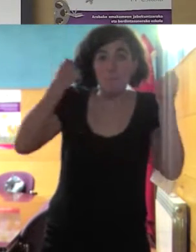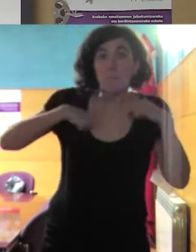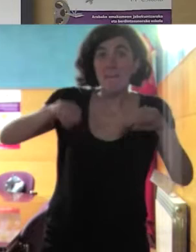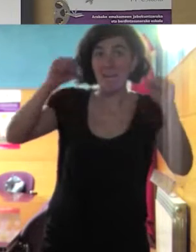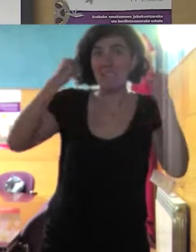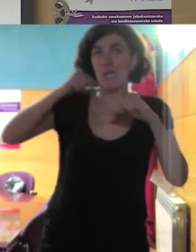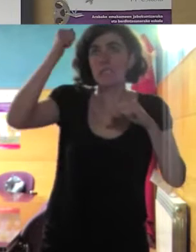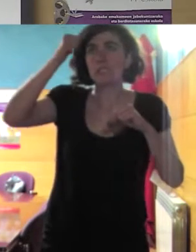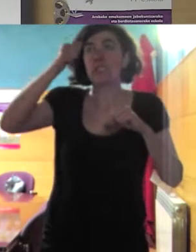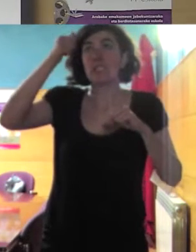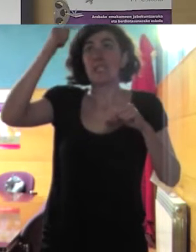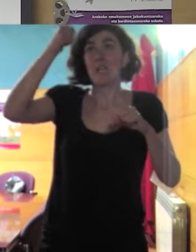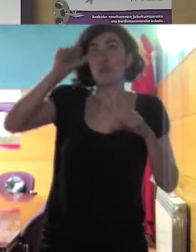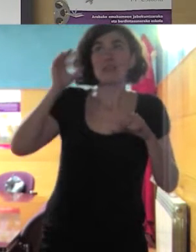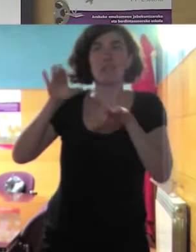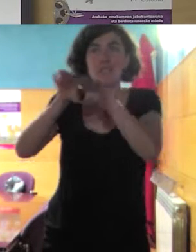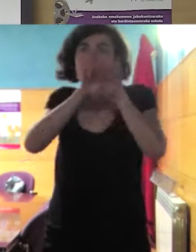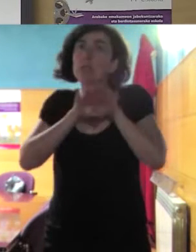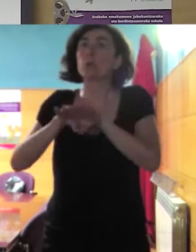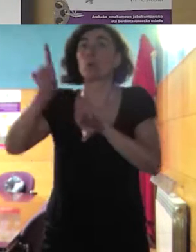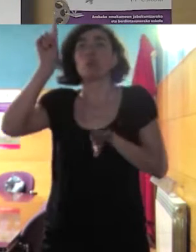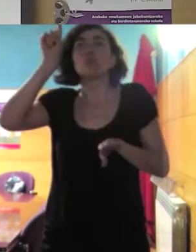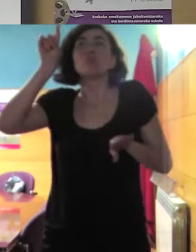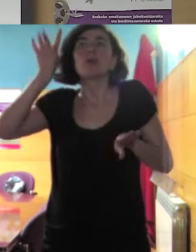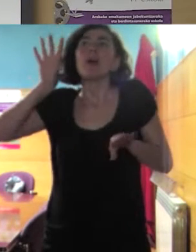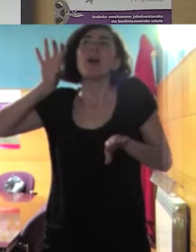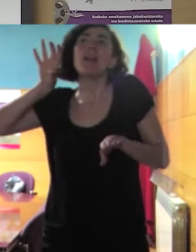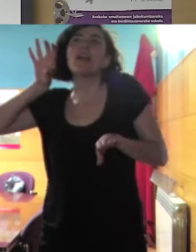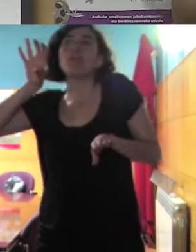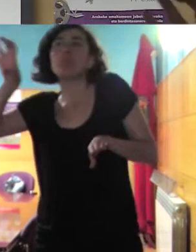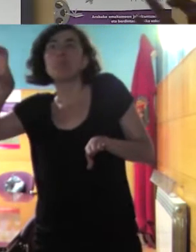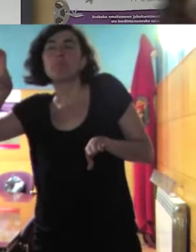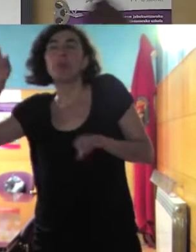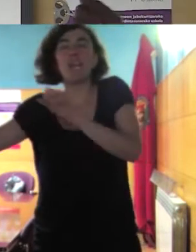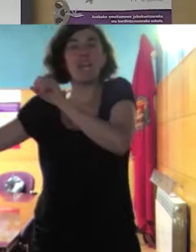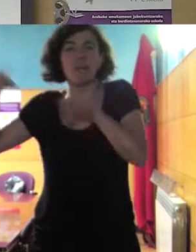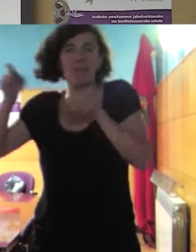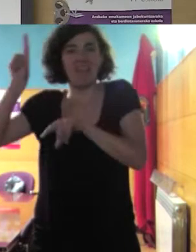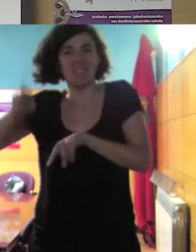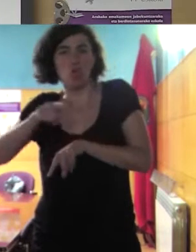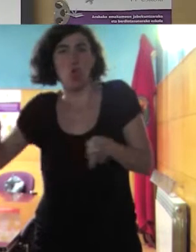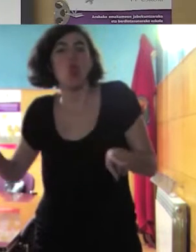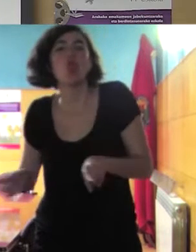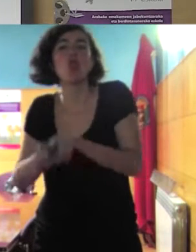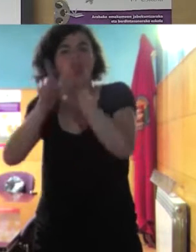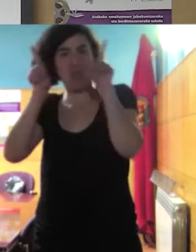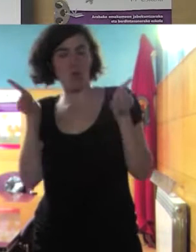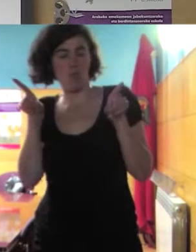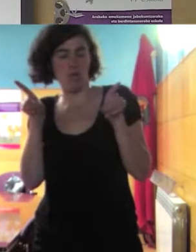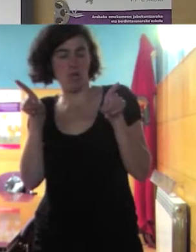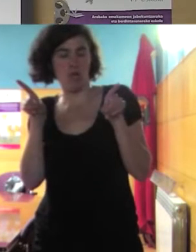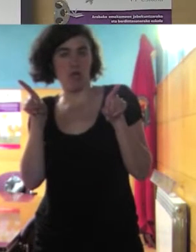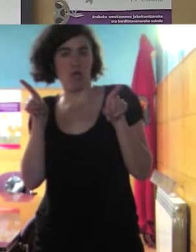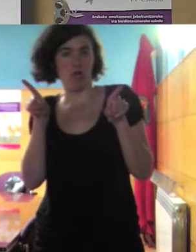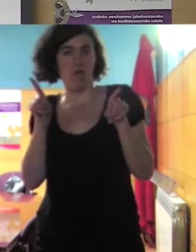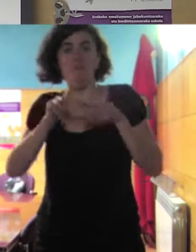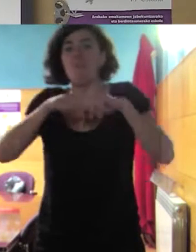estoy hablando de cualquier familia esto de que la igualdad de género es un valor y es una práctica hay